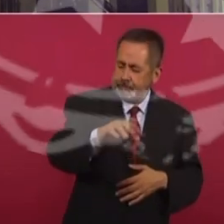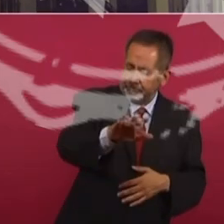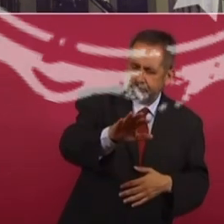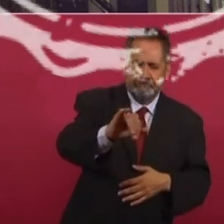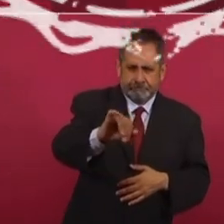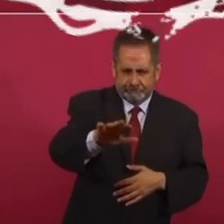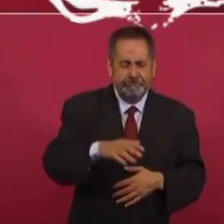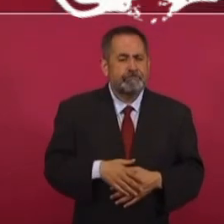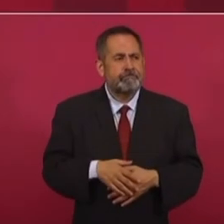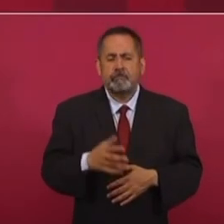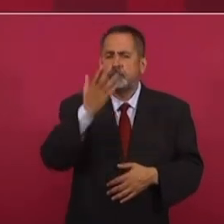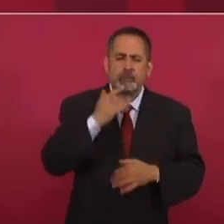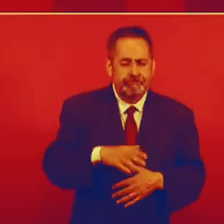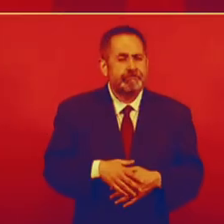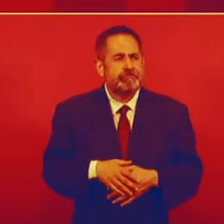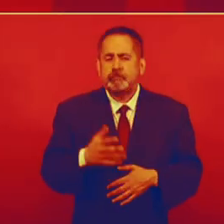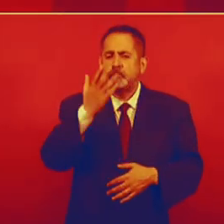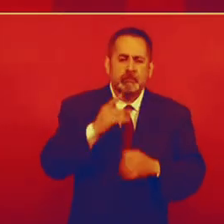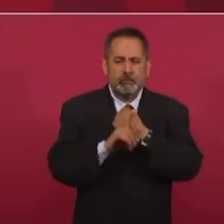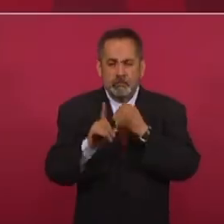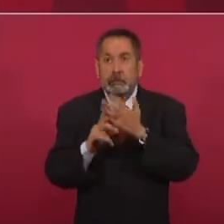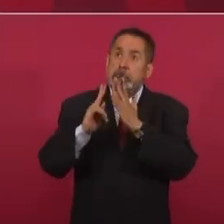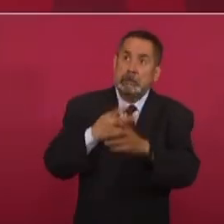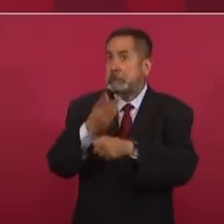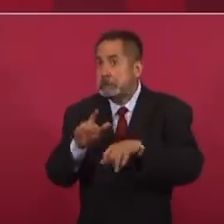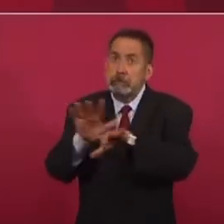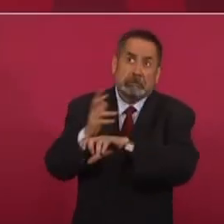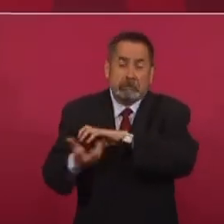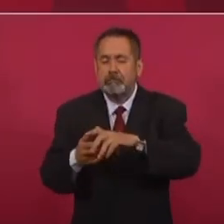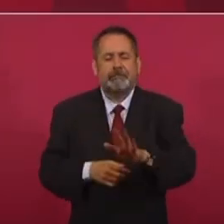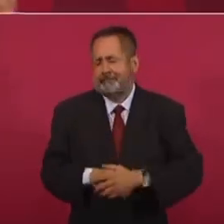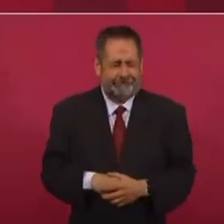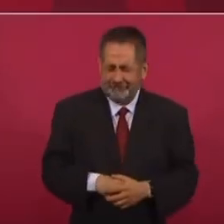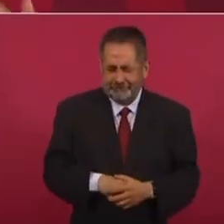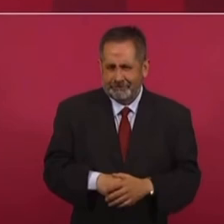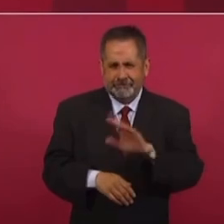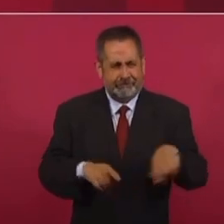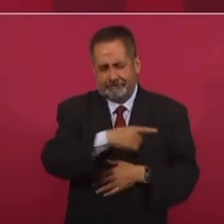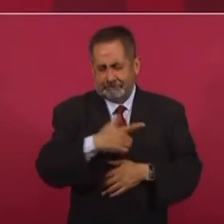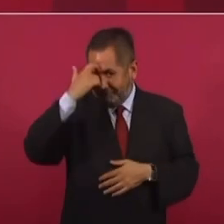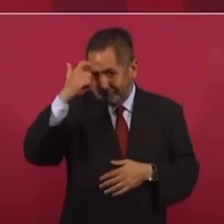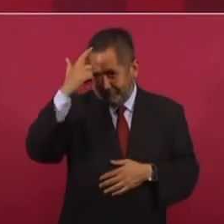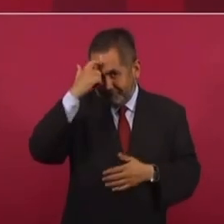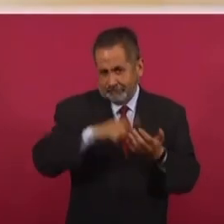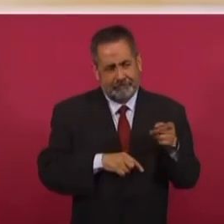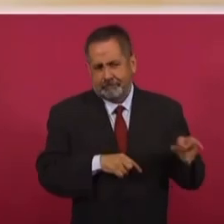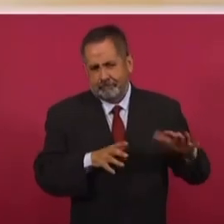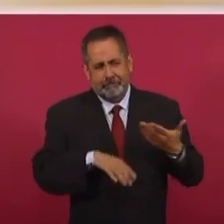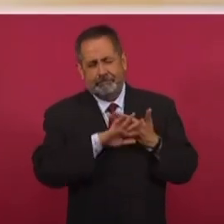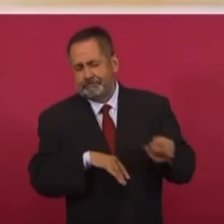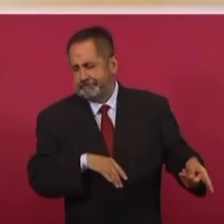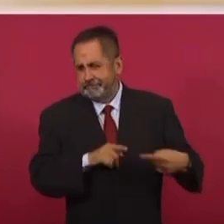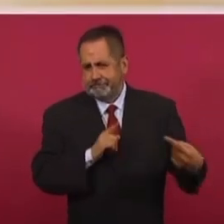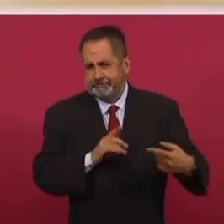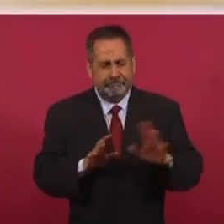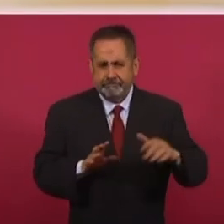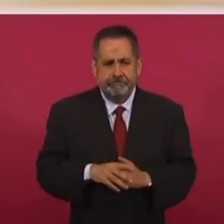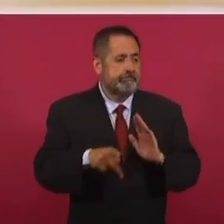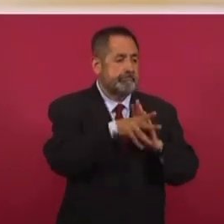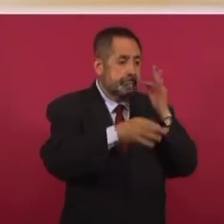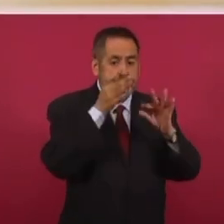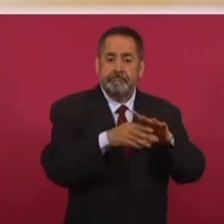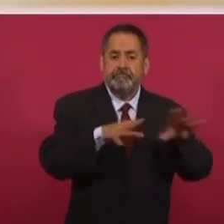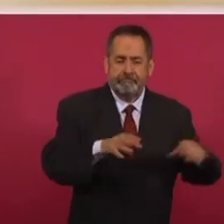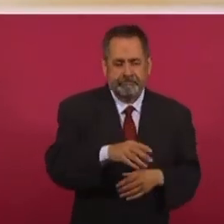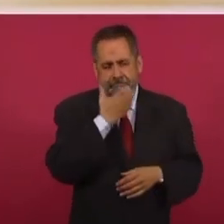No hay ningún problema de rediseño, de rediseño. Eso lo inventaron nuestros adversarios. Y la prensa